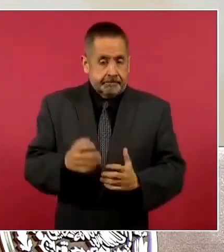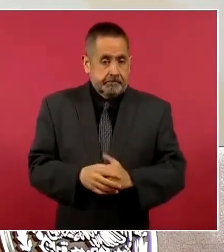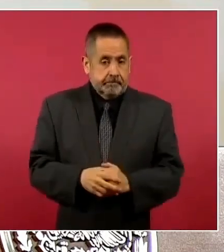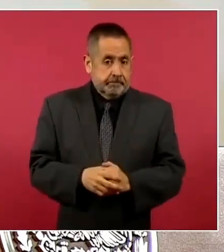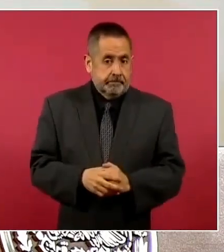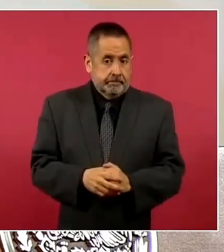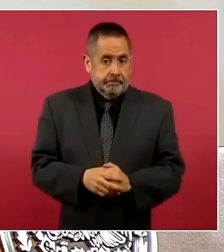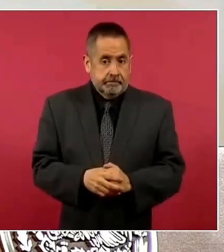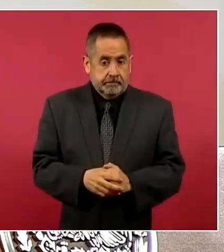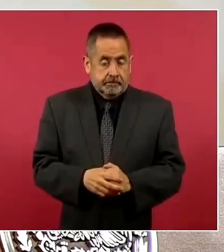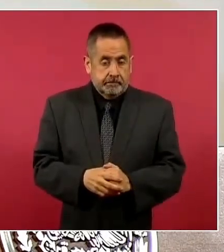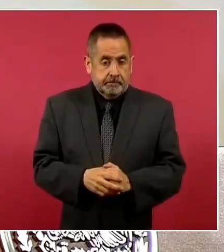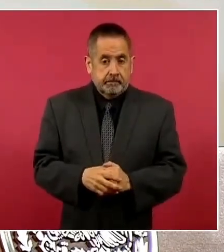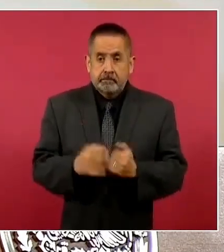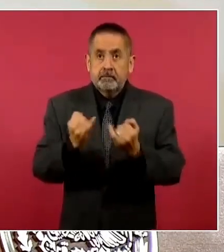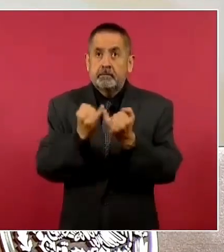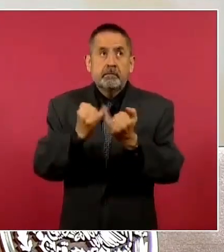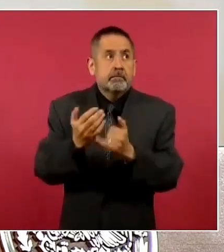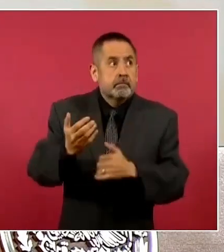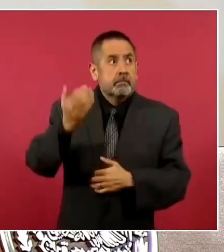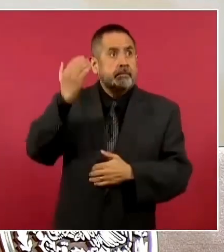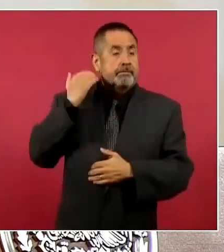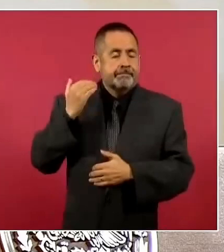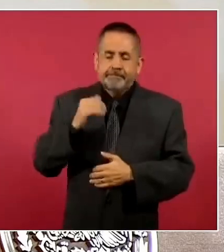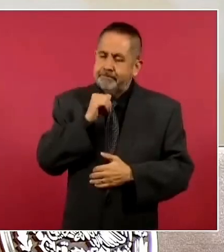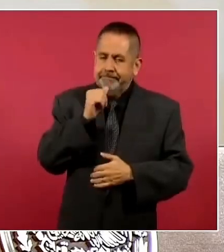ya no es como antes.